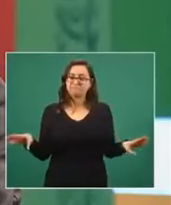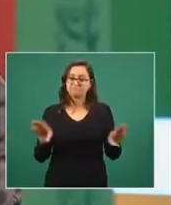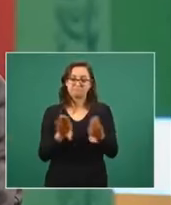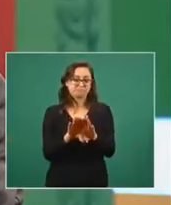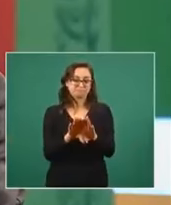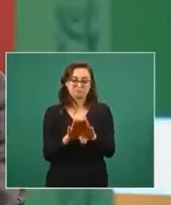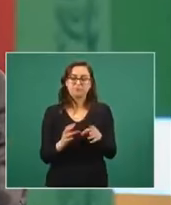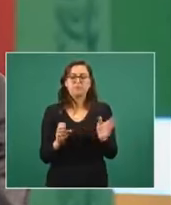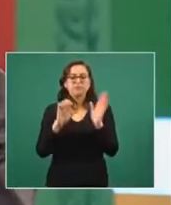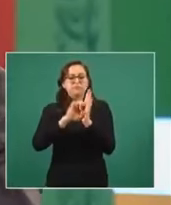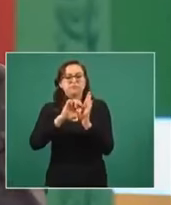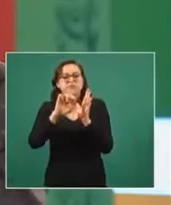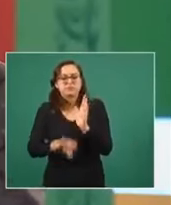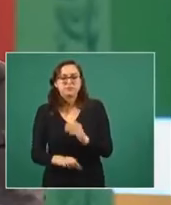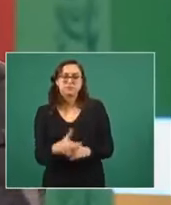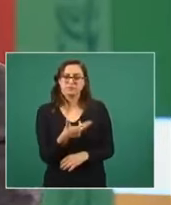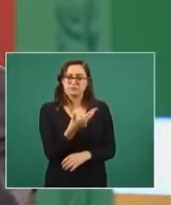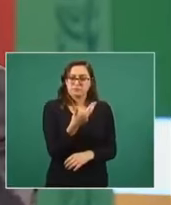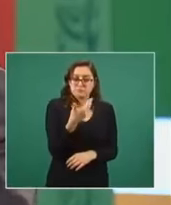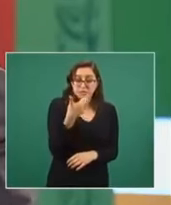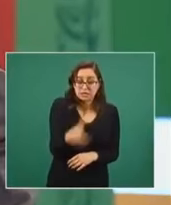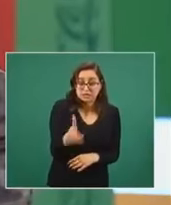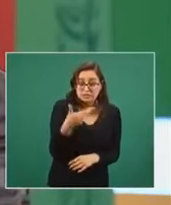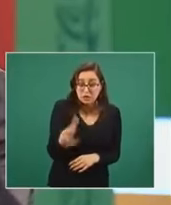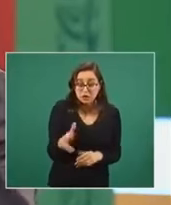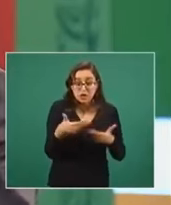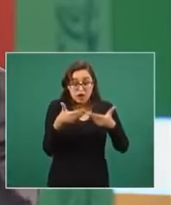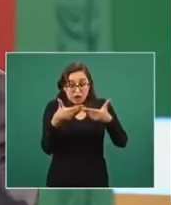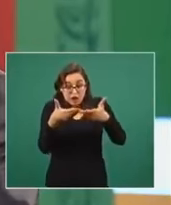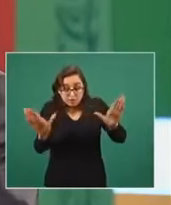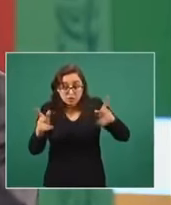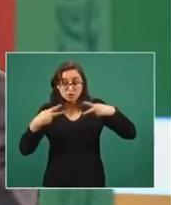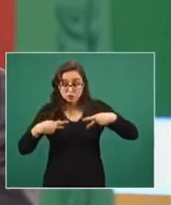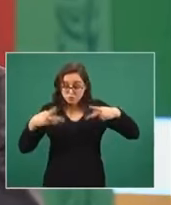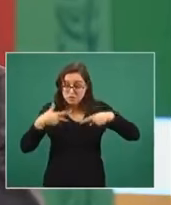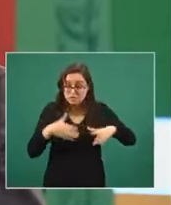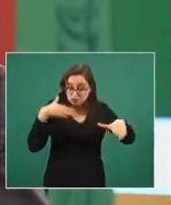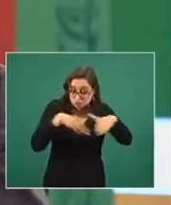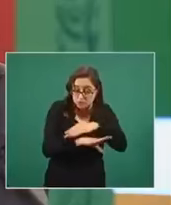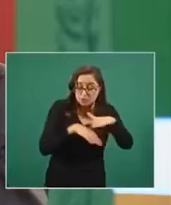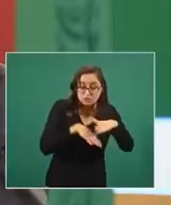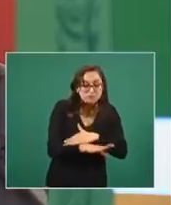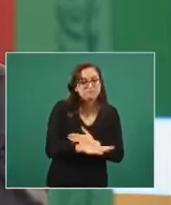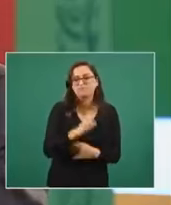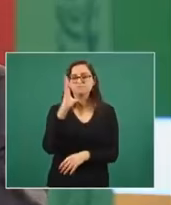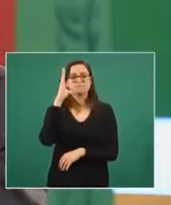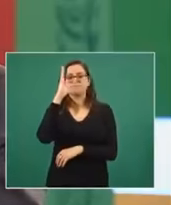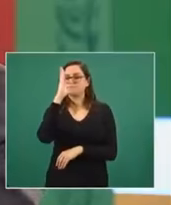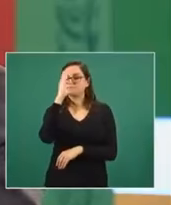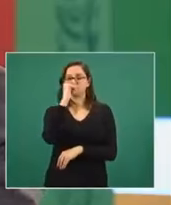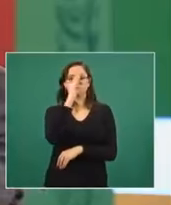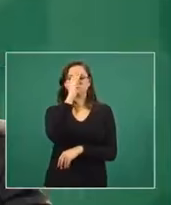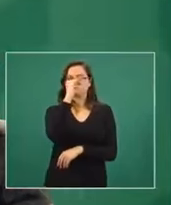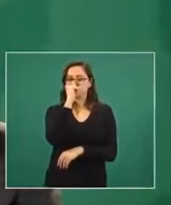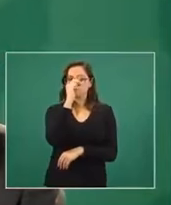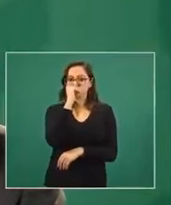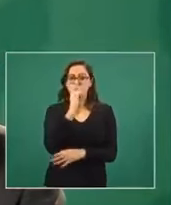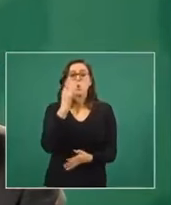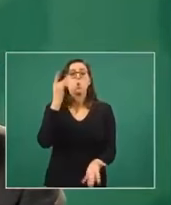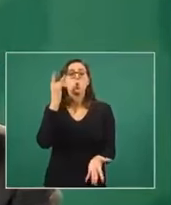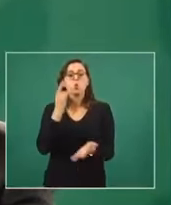restaurantes. Los restaurantes no están abiertos en la Ciudad de México excepto para el